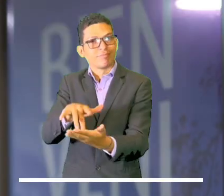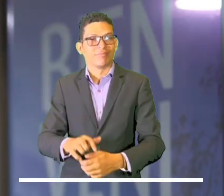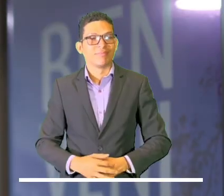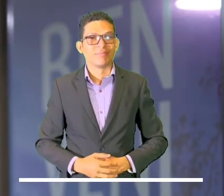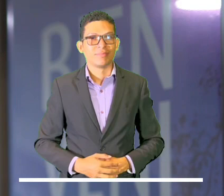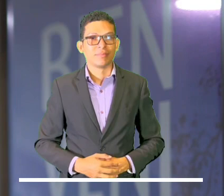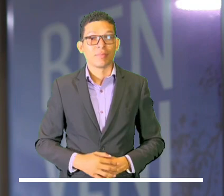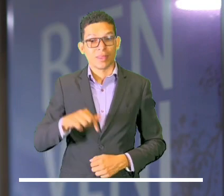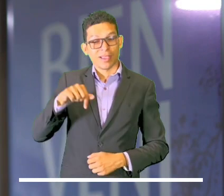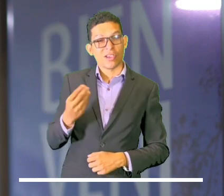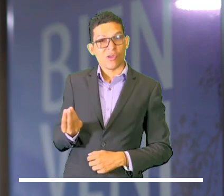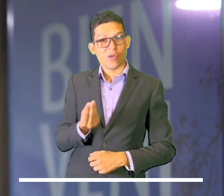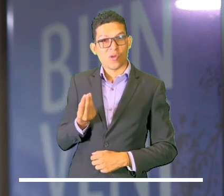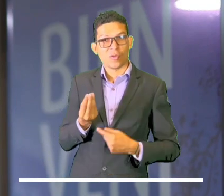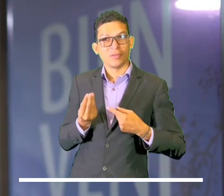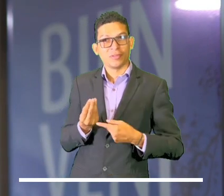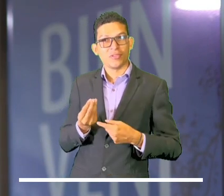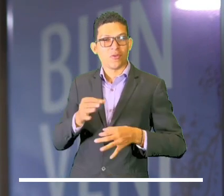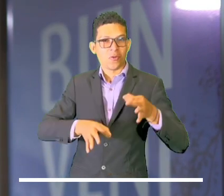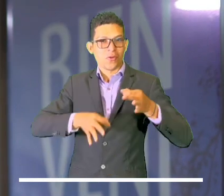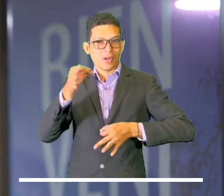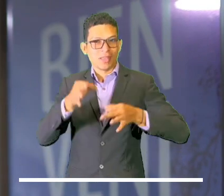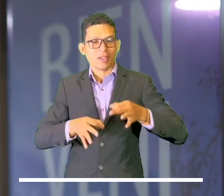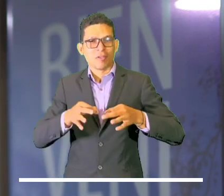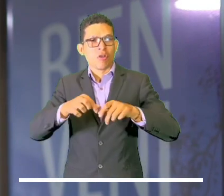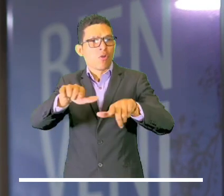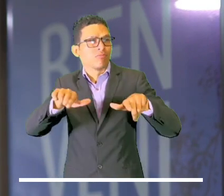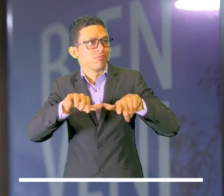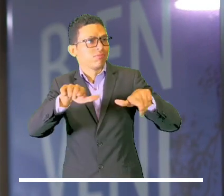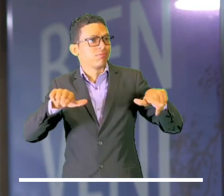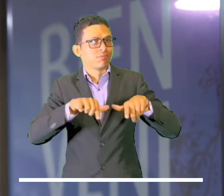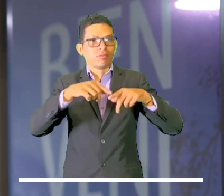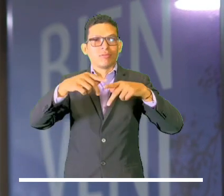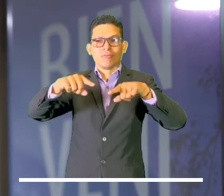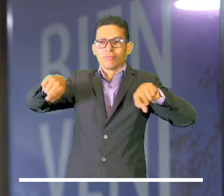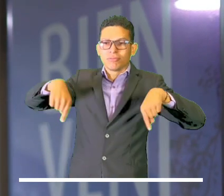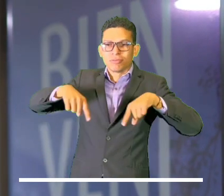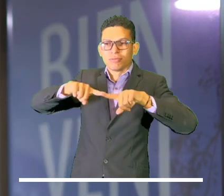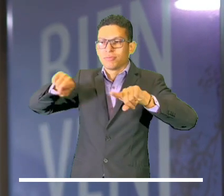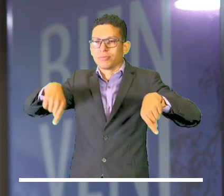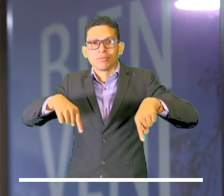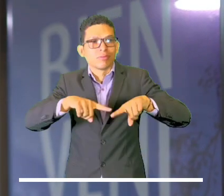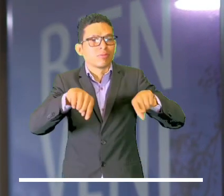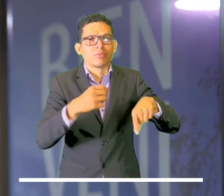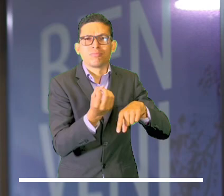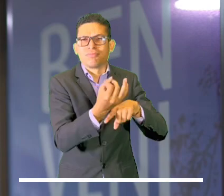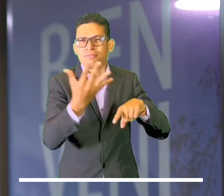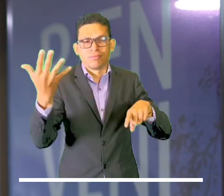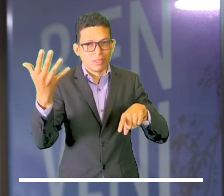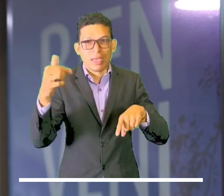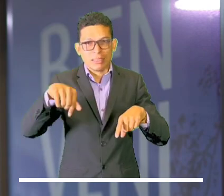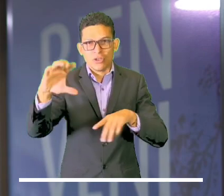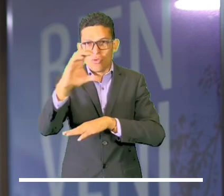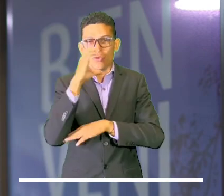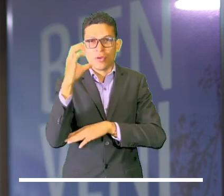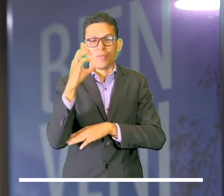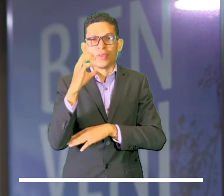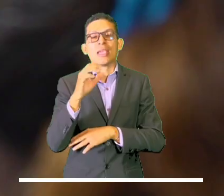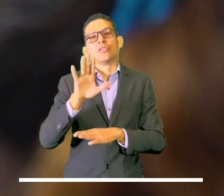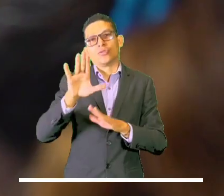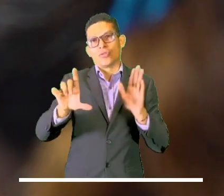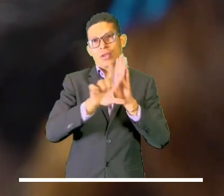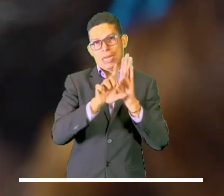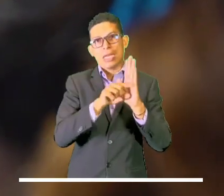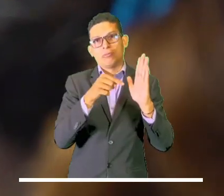El consultorio jurídico de la Universidad de Icesi, así como todos los consultorios jurídicos del país, nos encontramos regulados por la ley 21.13.2021